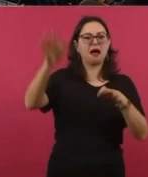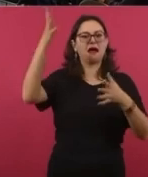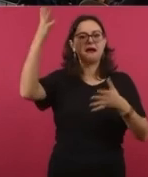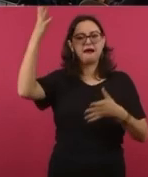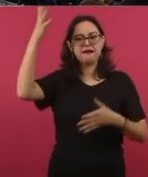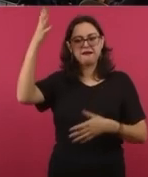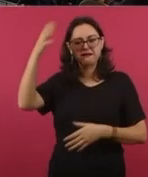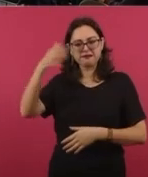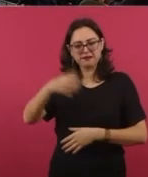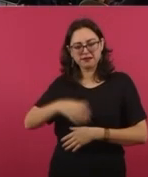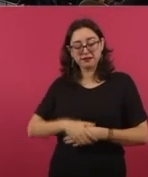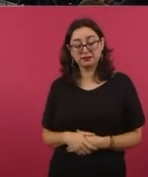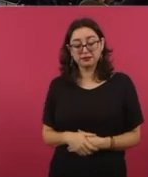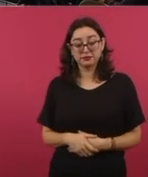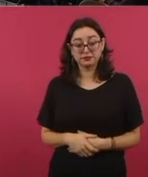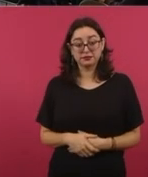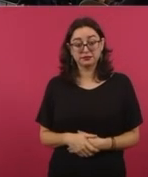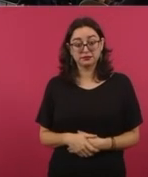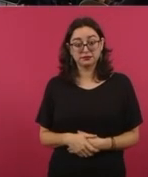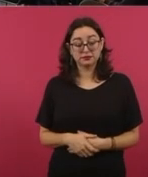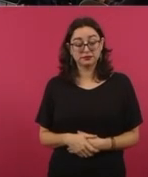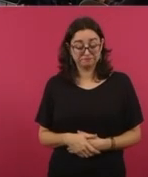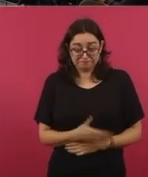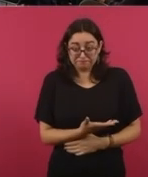Esto es, usted es esencia.